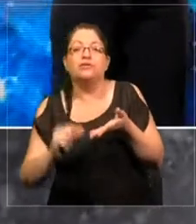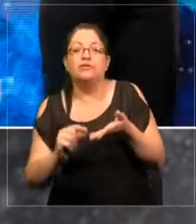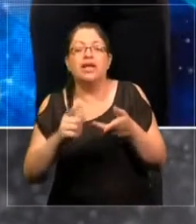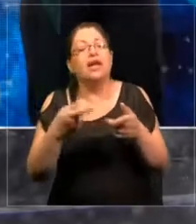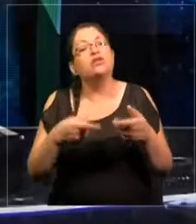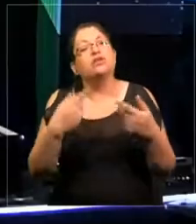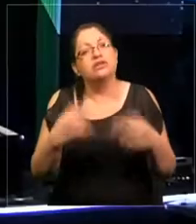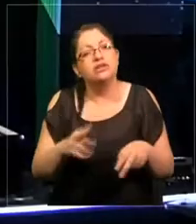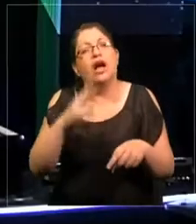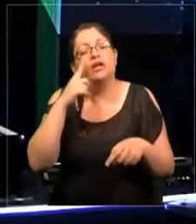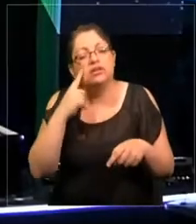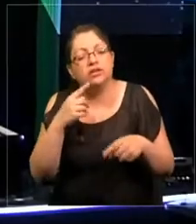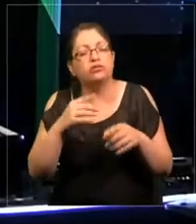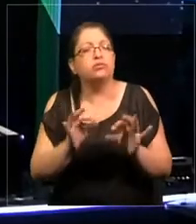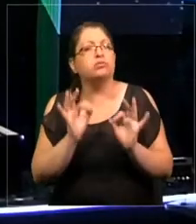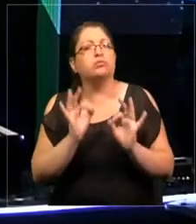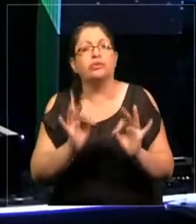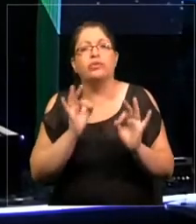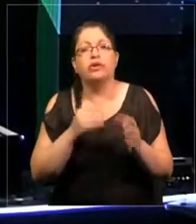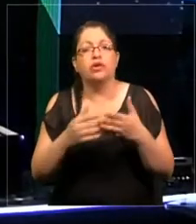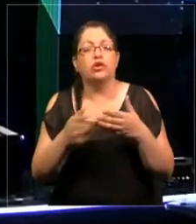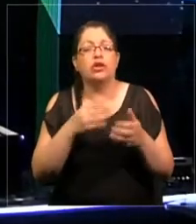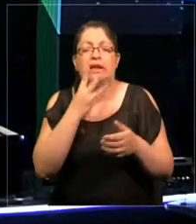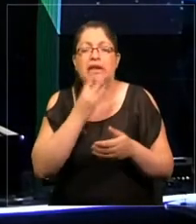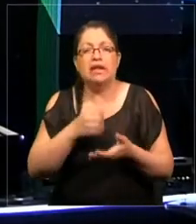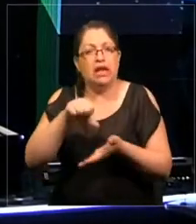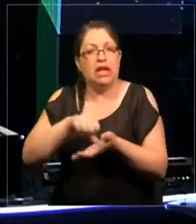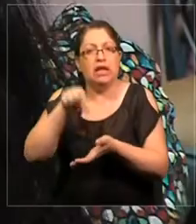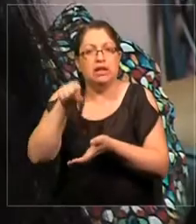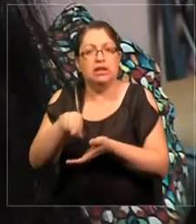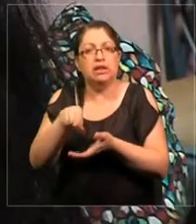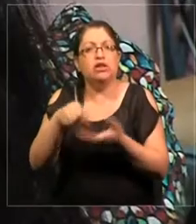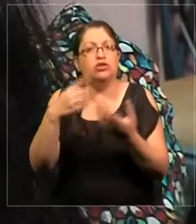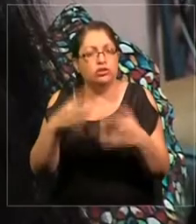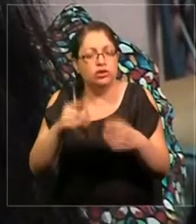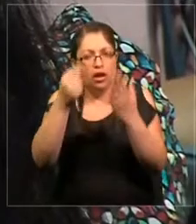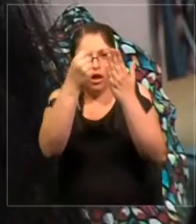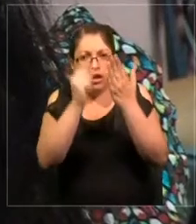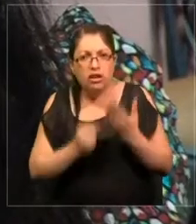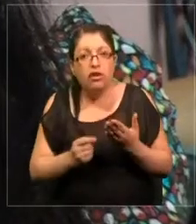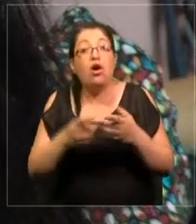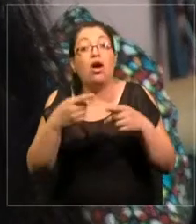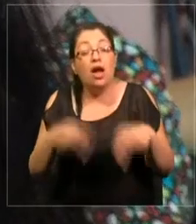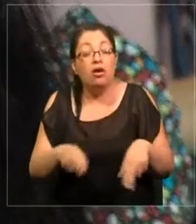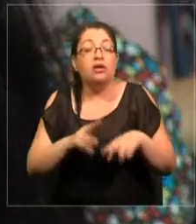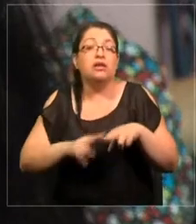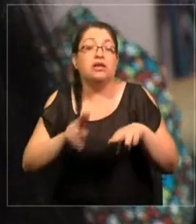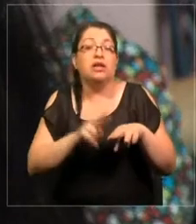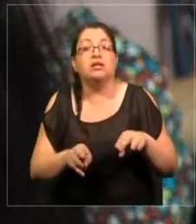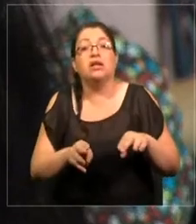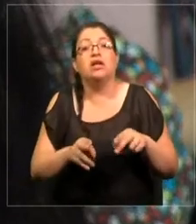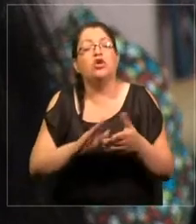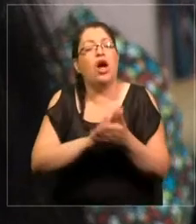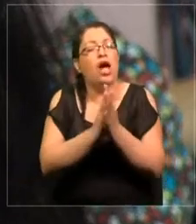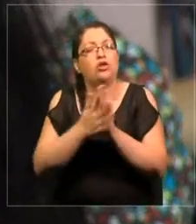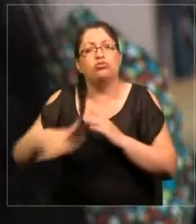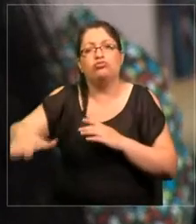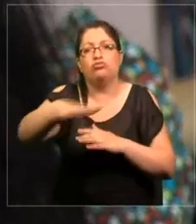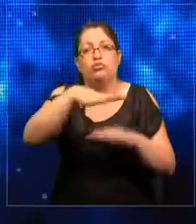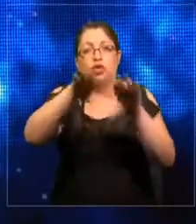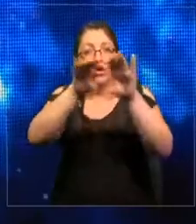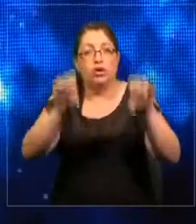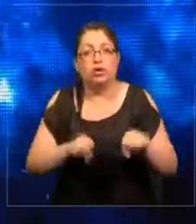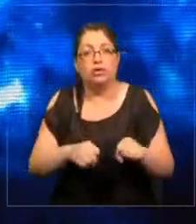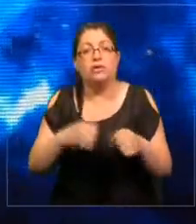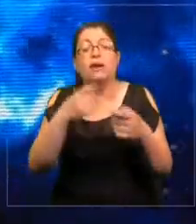cañería en el centro de Israel y ahora ha sido escalado a una aplicación a escala completa, ya